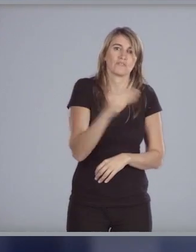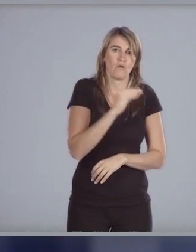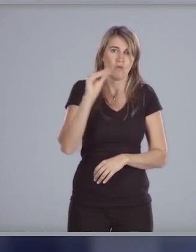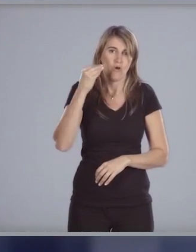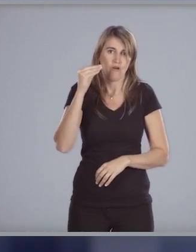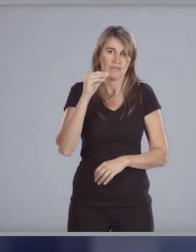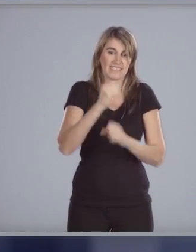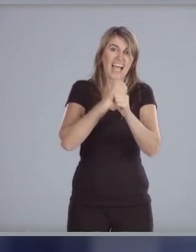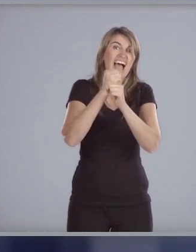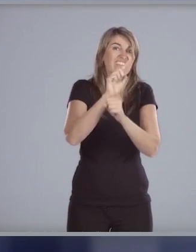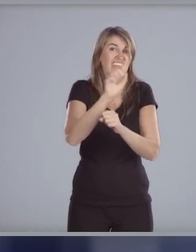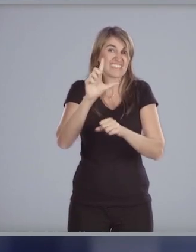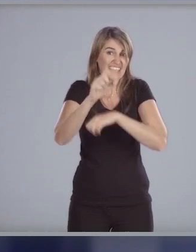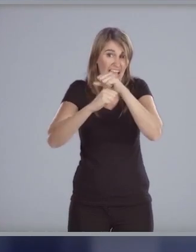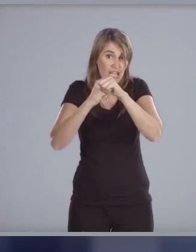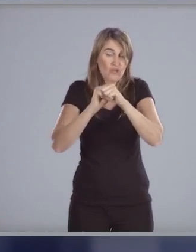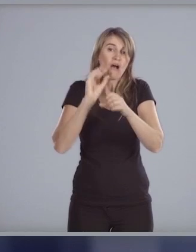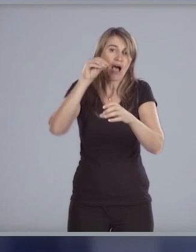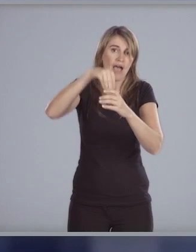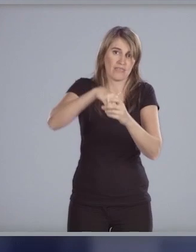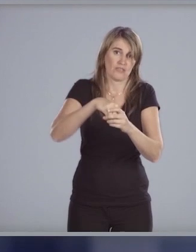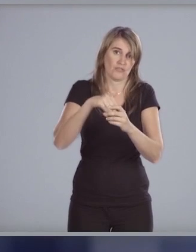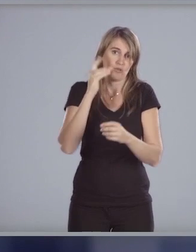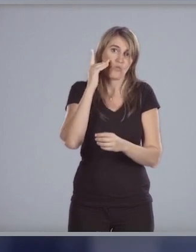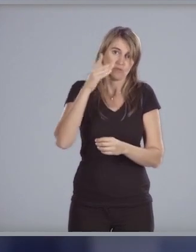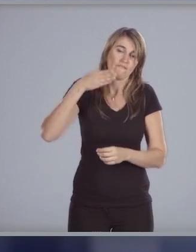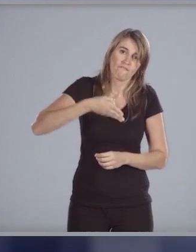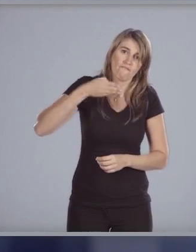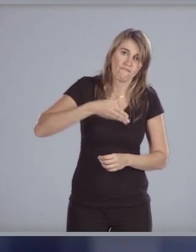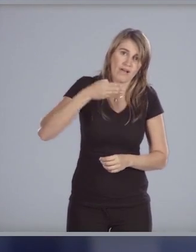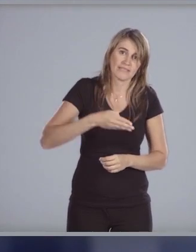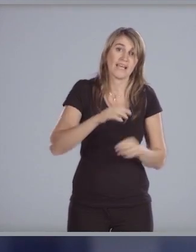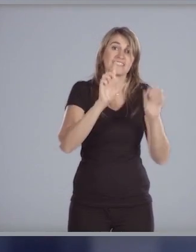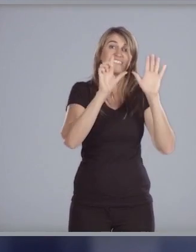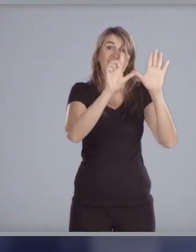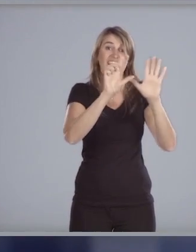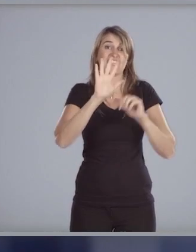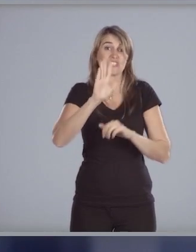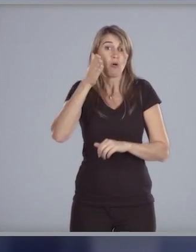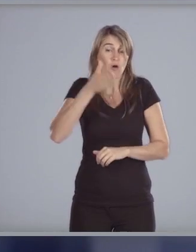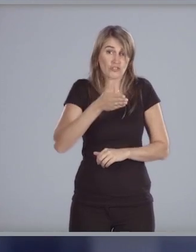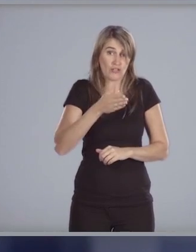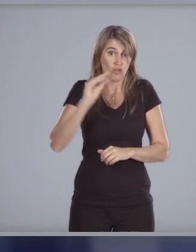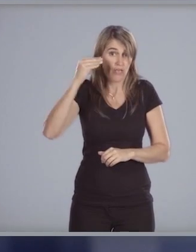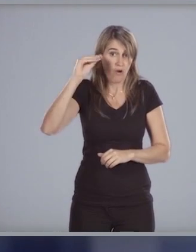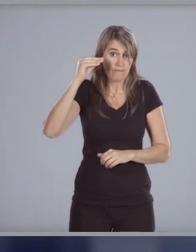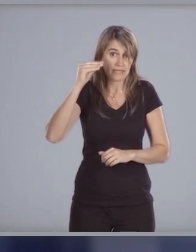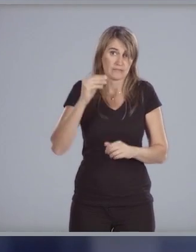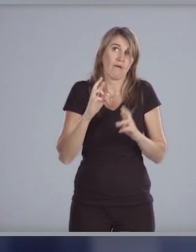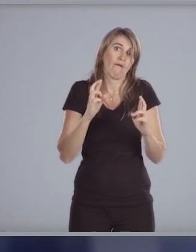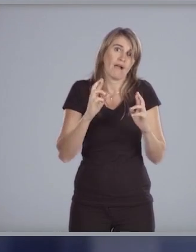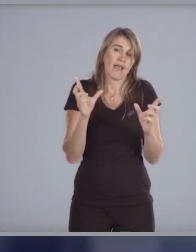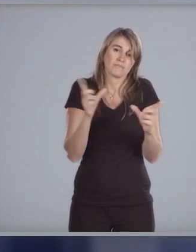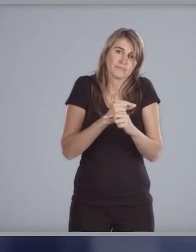años esté en el sistema educativo y el 75% termine el ciclo